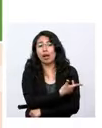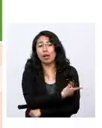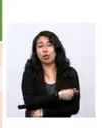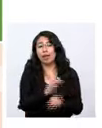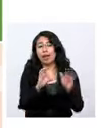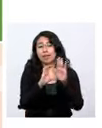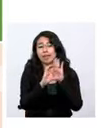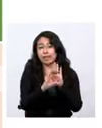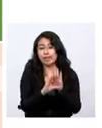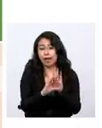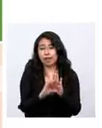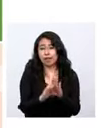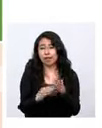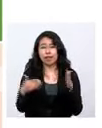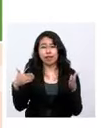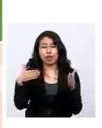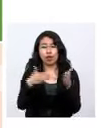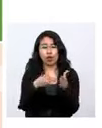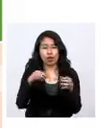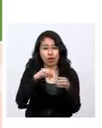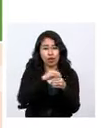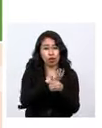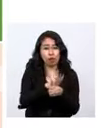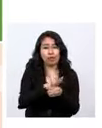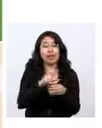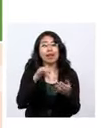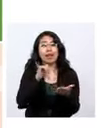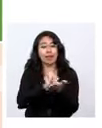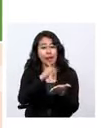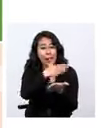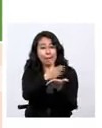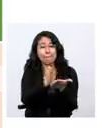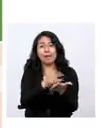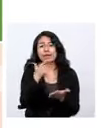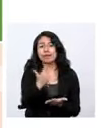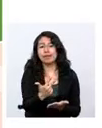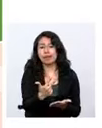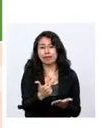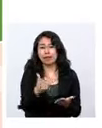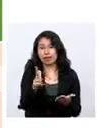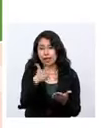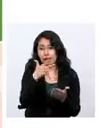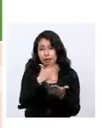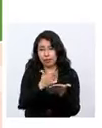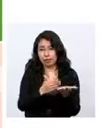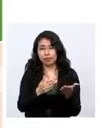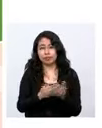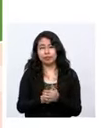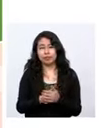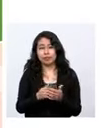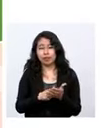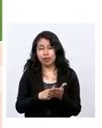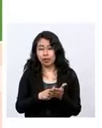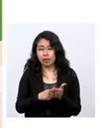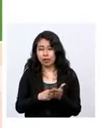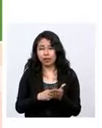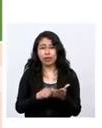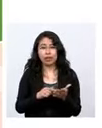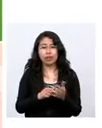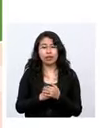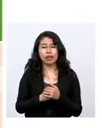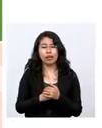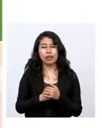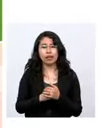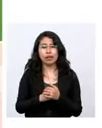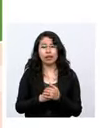contra el COVID que están en fase 3. Y aunque no existe una correlación directa entre la fase de prueba de la vacuna y su superioridad